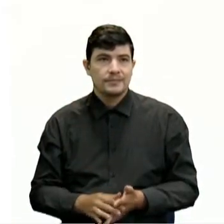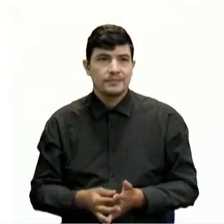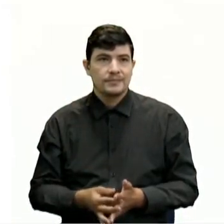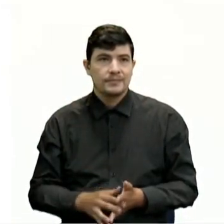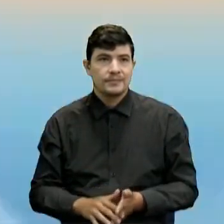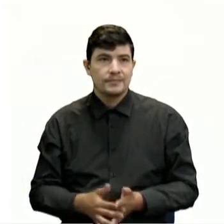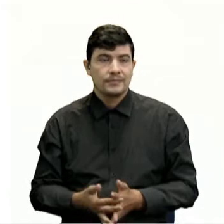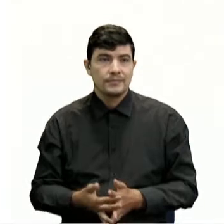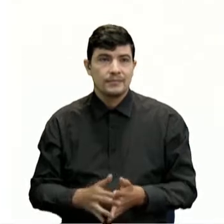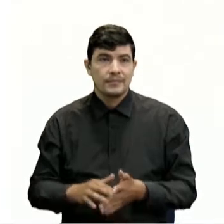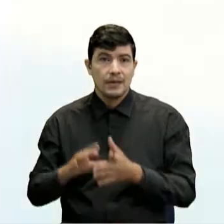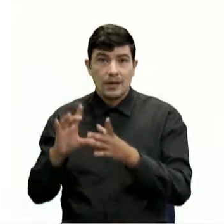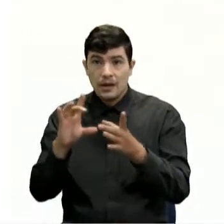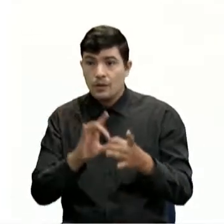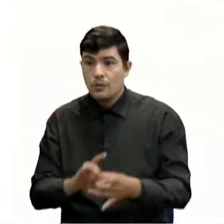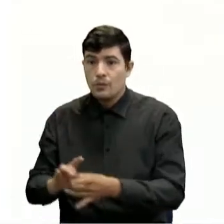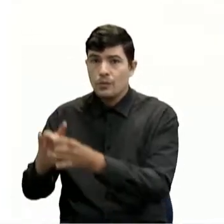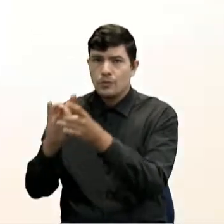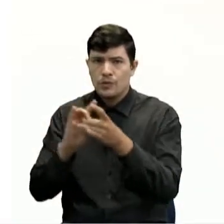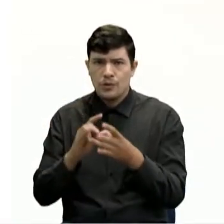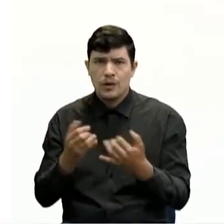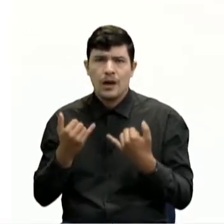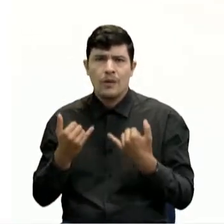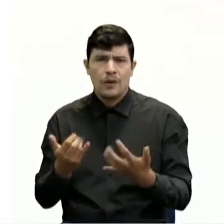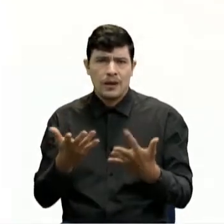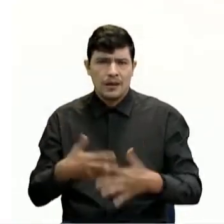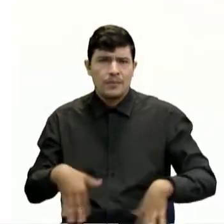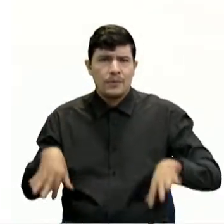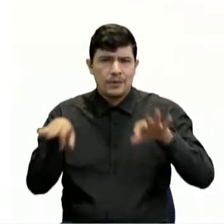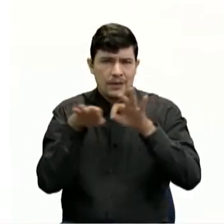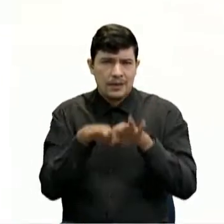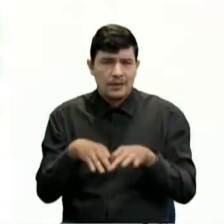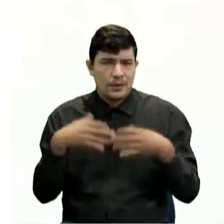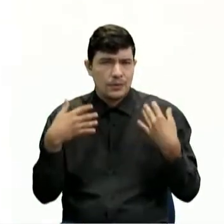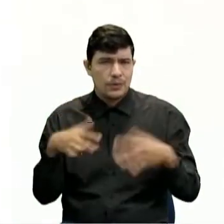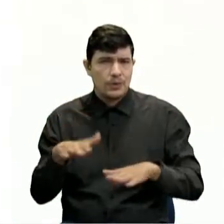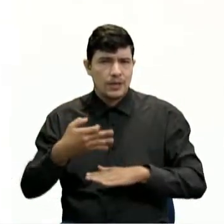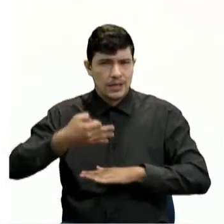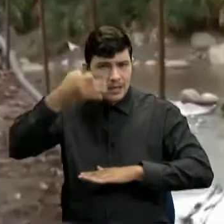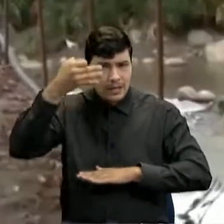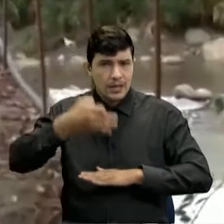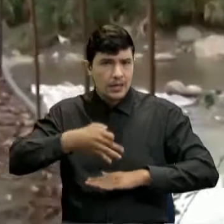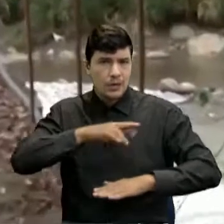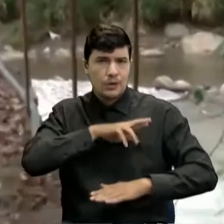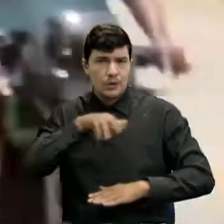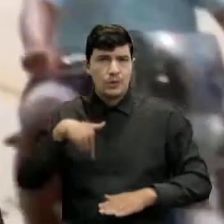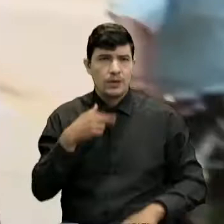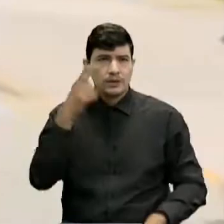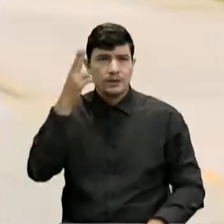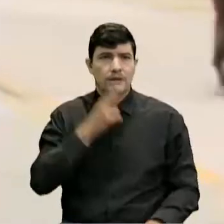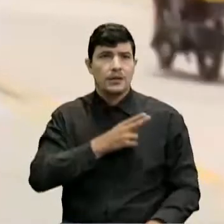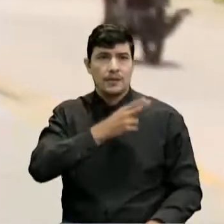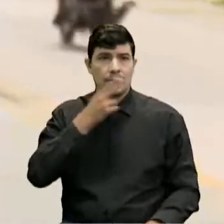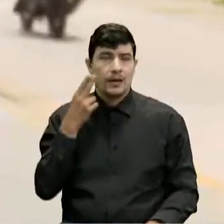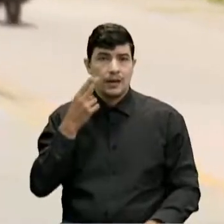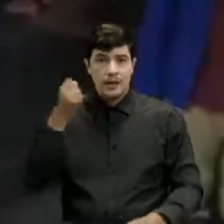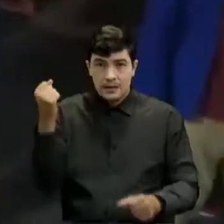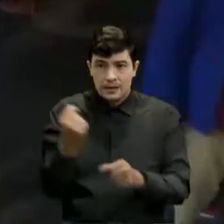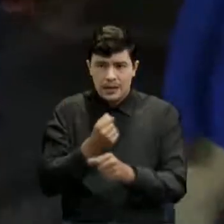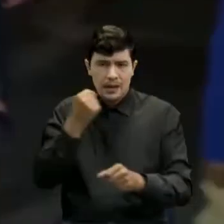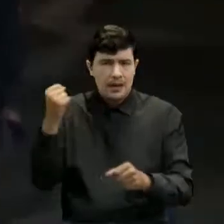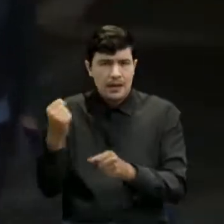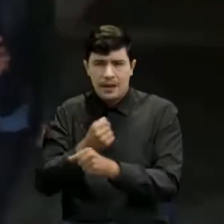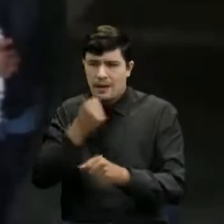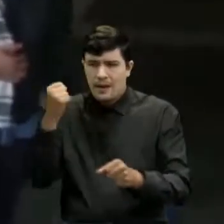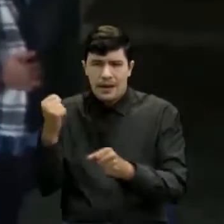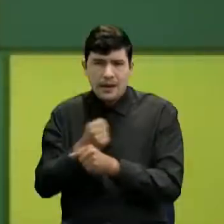La unión nos ha llevado más lejos y nos ha permitido cumplir nuestro compromiso. Trabajar para llegar a